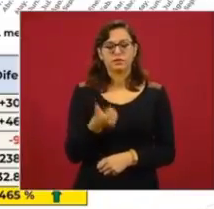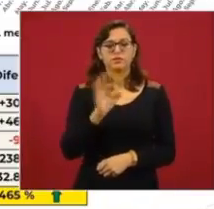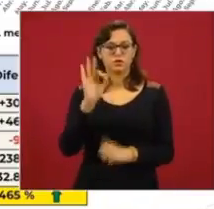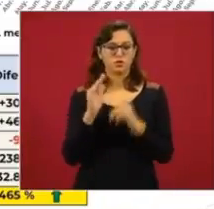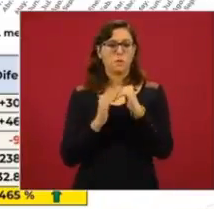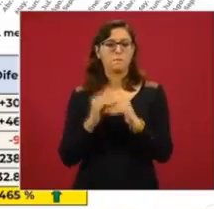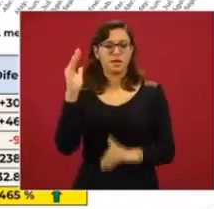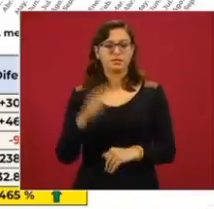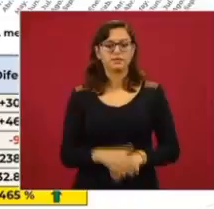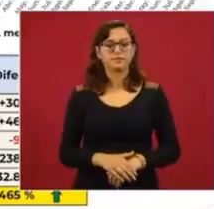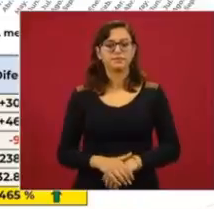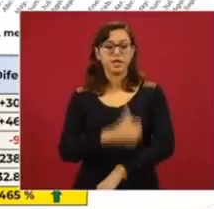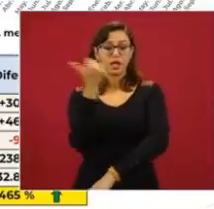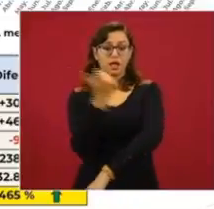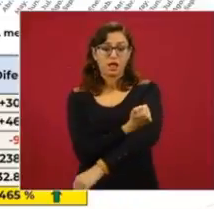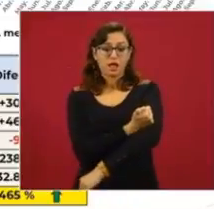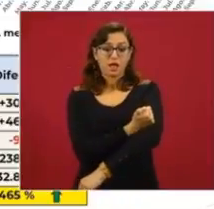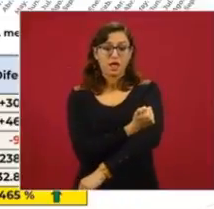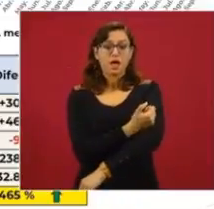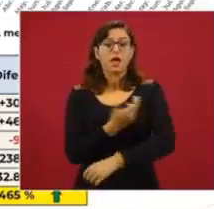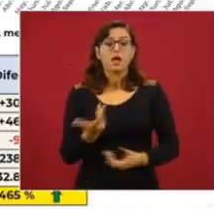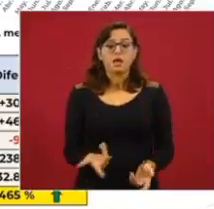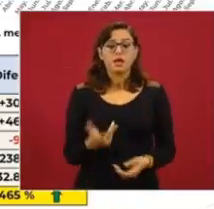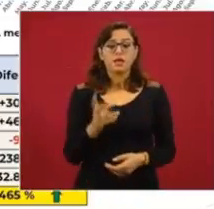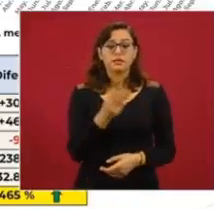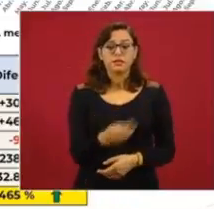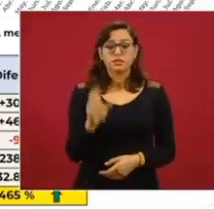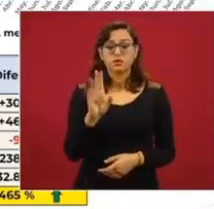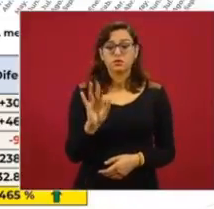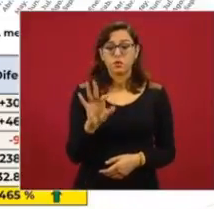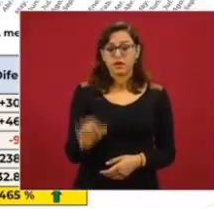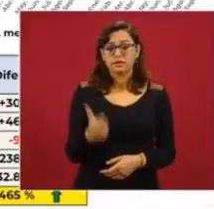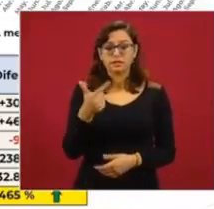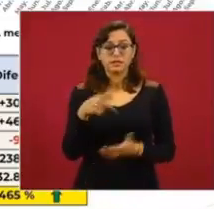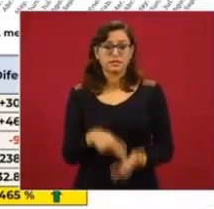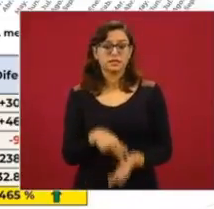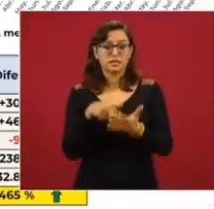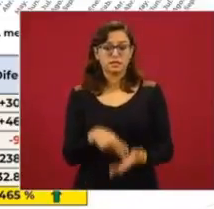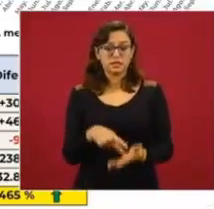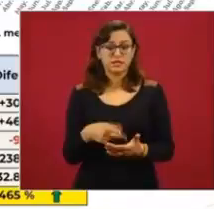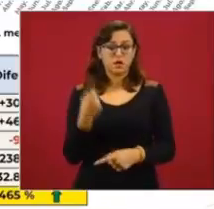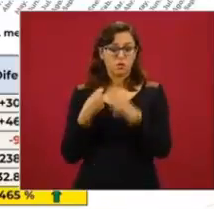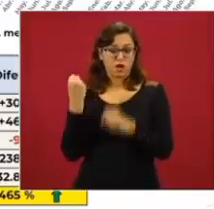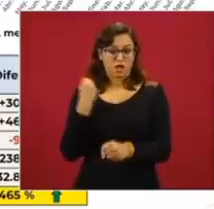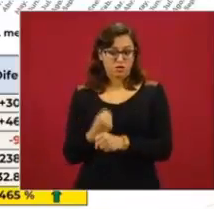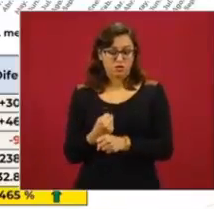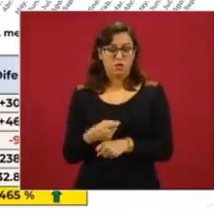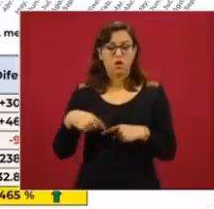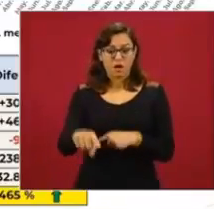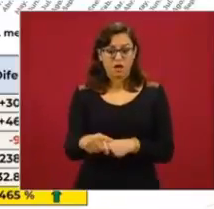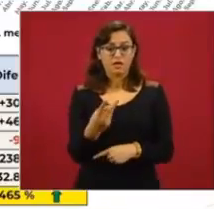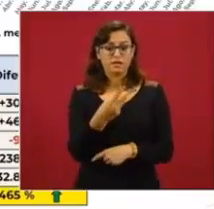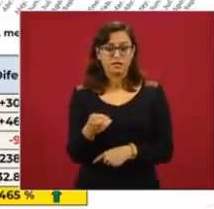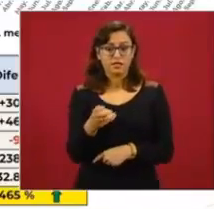En heroína, 347 kilogramos en el 19, 315 en el